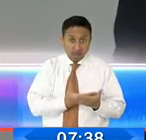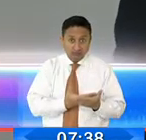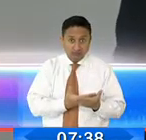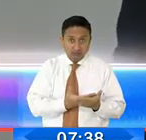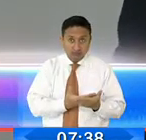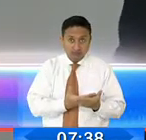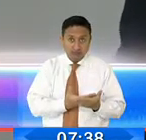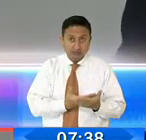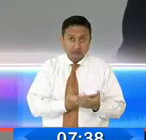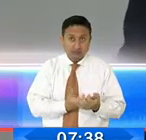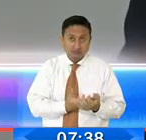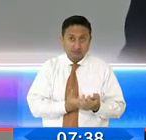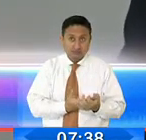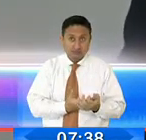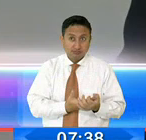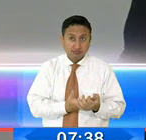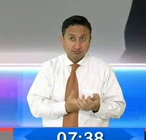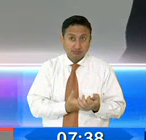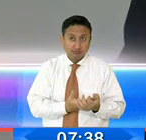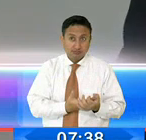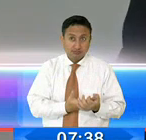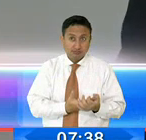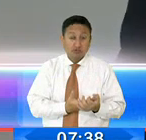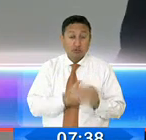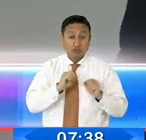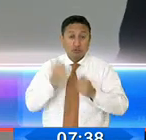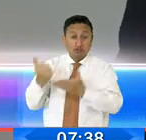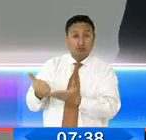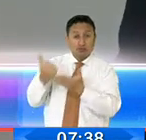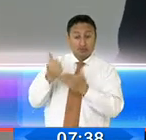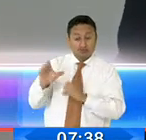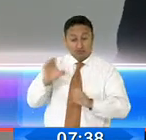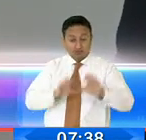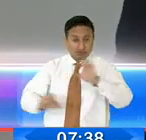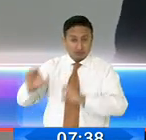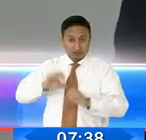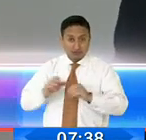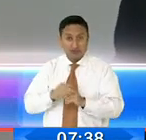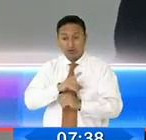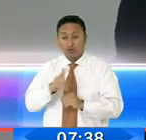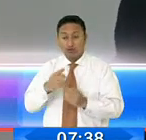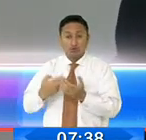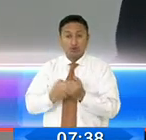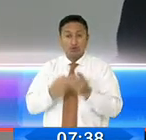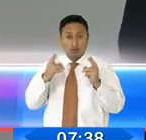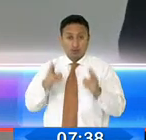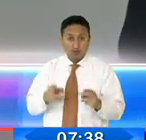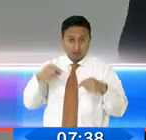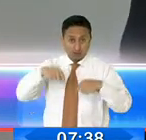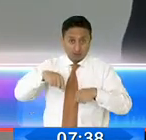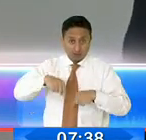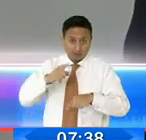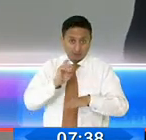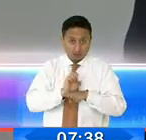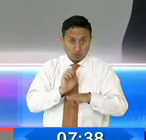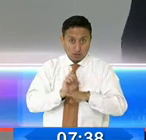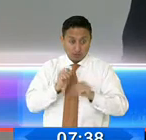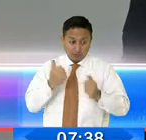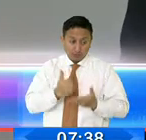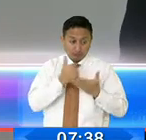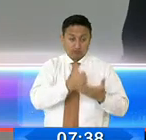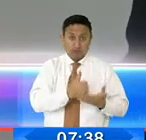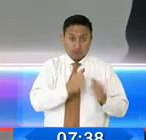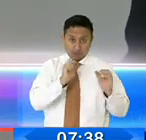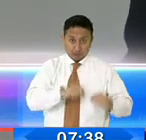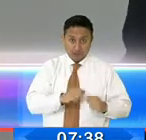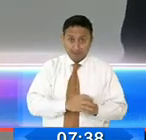hacer a través de la utilización de la ciencia, a través de la utilización de los recursos humanos que tenemos a disposición y